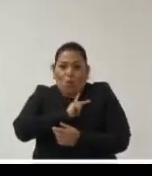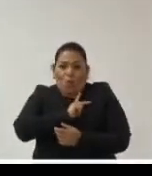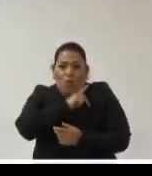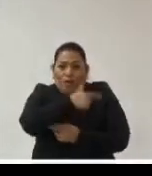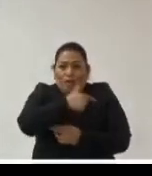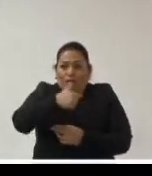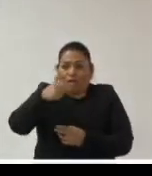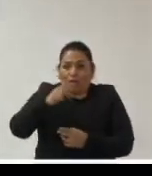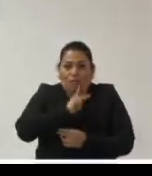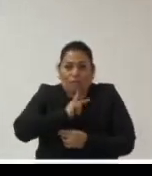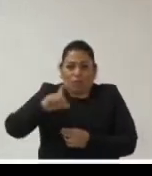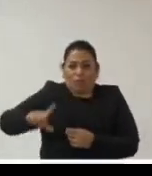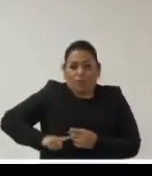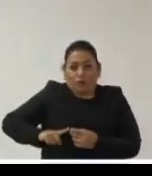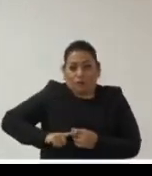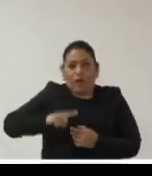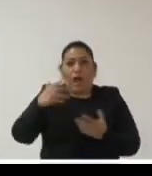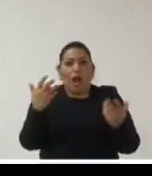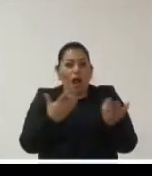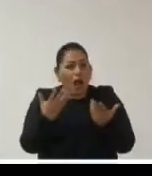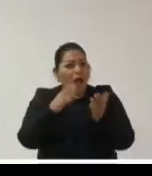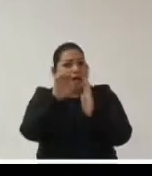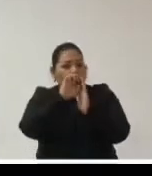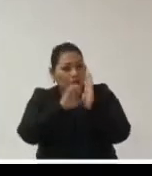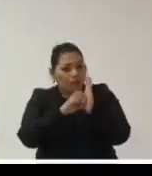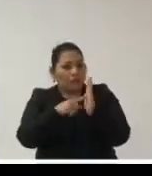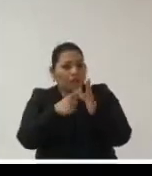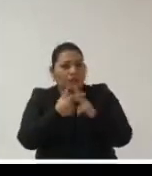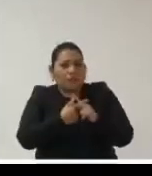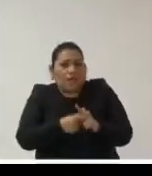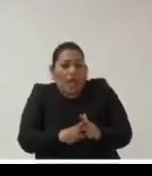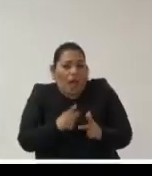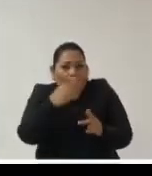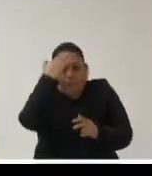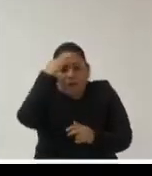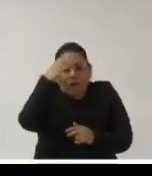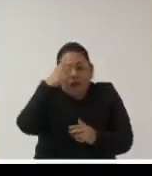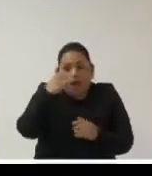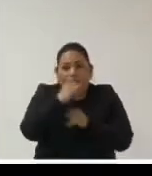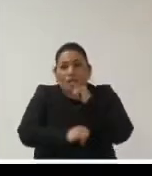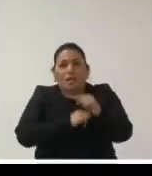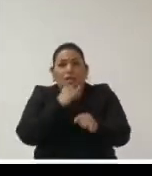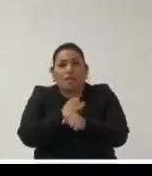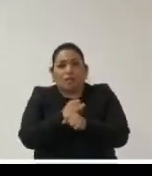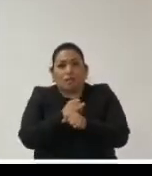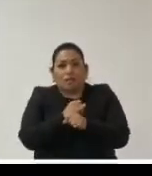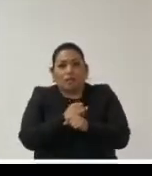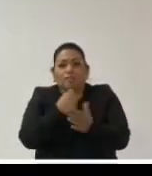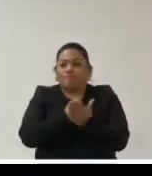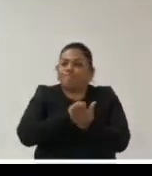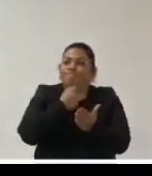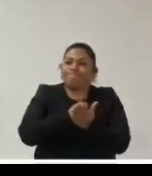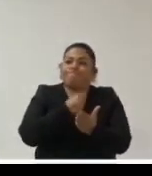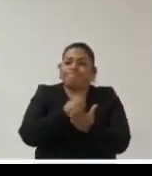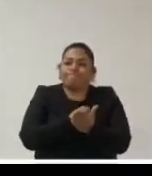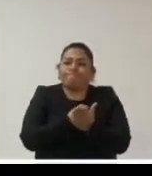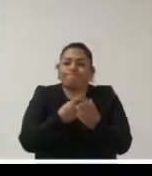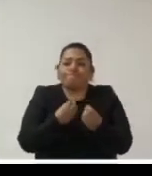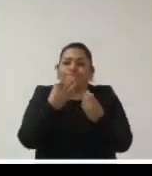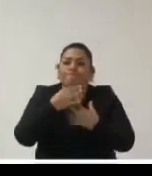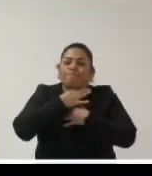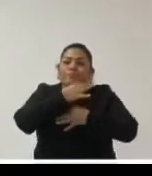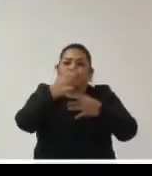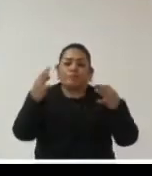hemos generado mejoras de estándares a partir de esas experiencias internacionales y hemos insistido mucho públicamente